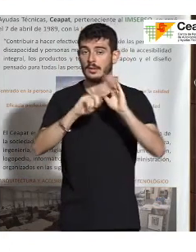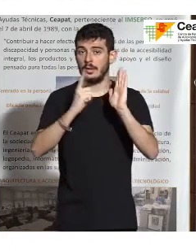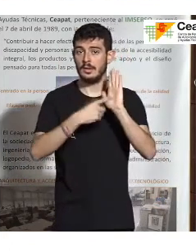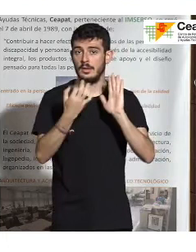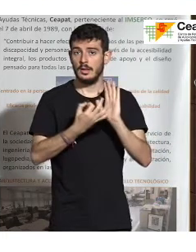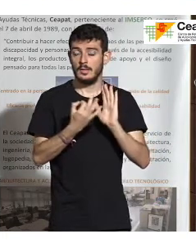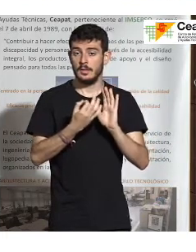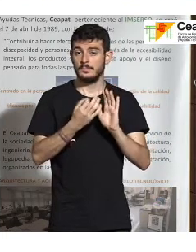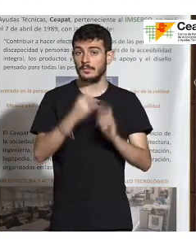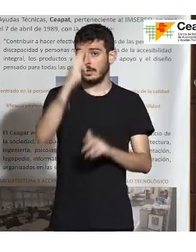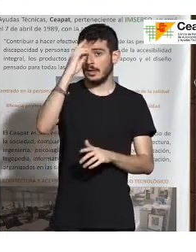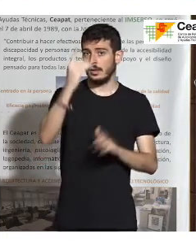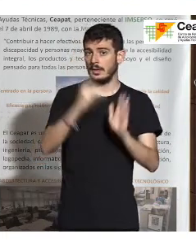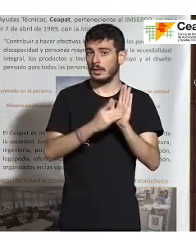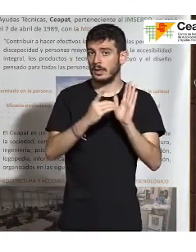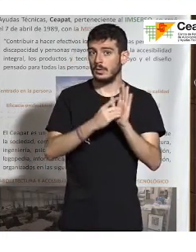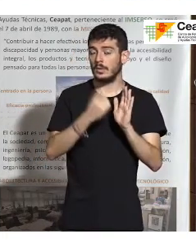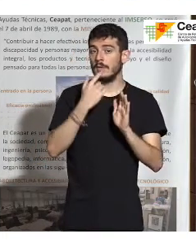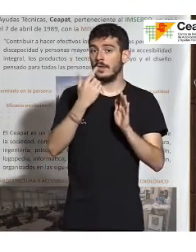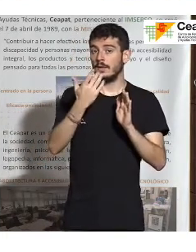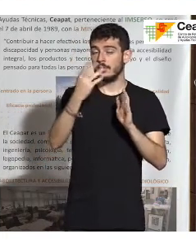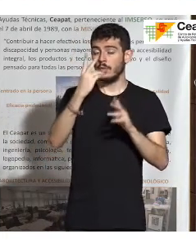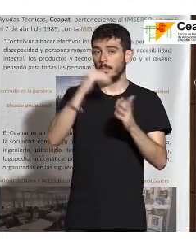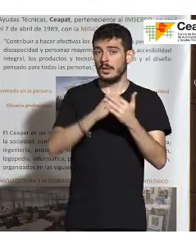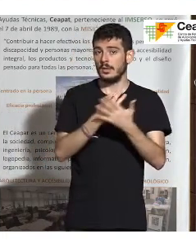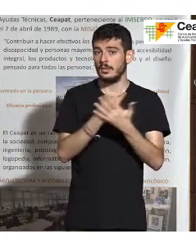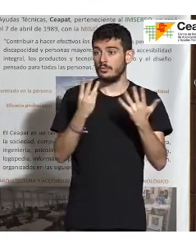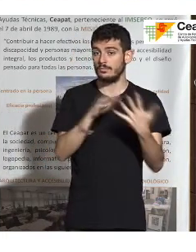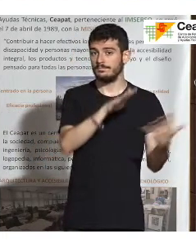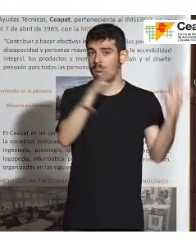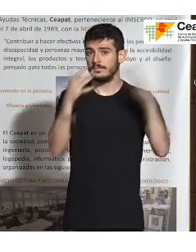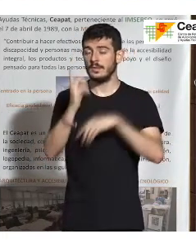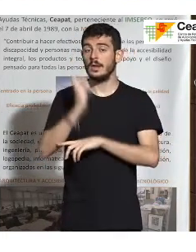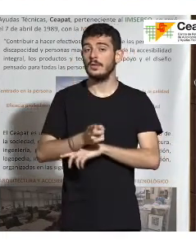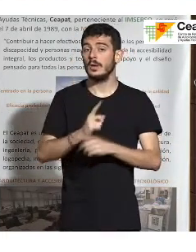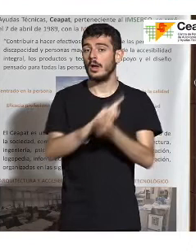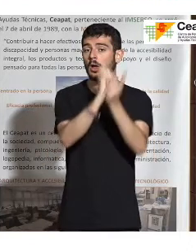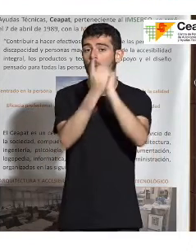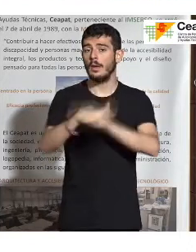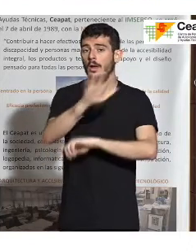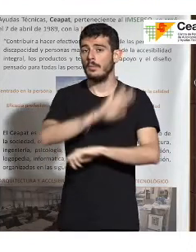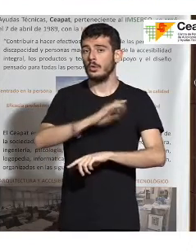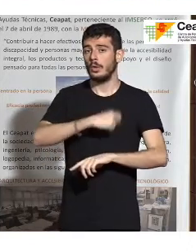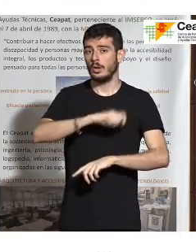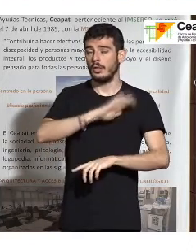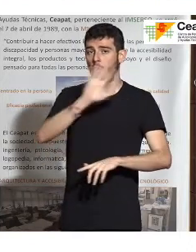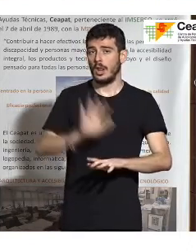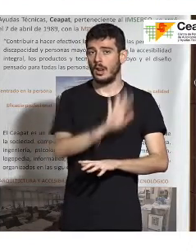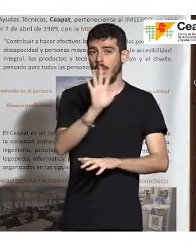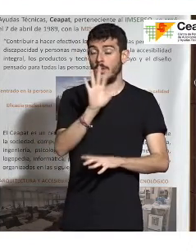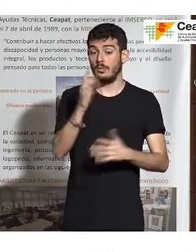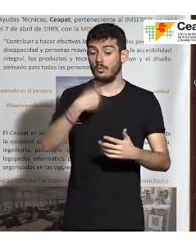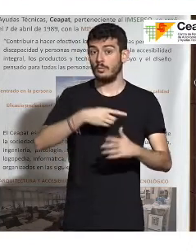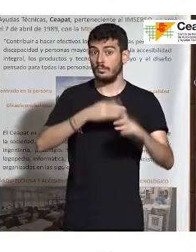decreto que se aprobó en 2018, donde traslada esa directiva al ámbito nacional. Bueno, pues los que nos dedicamos a la